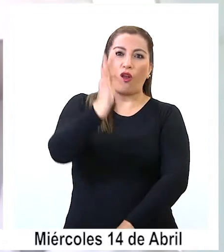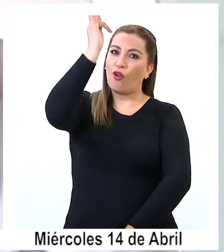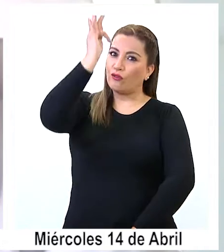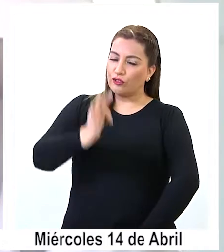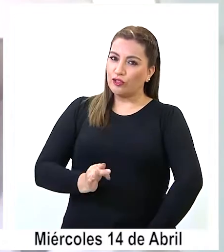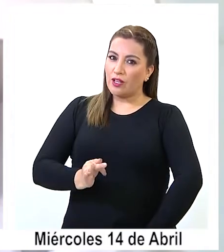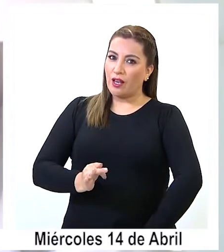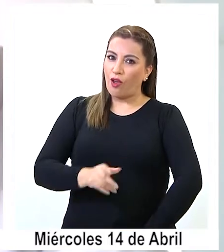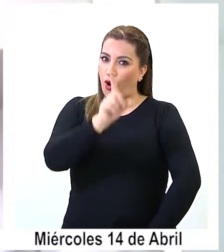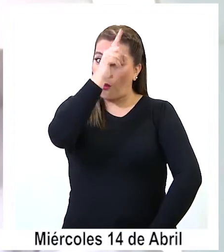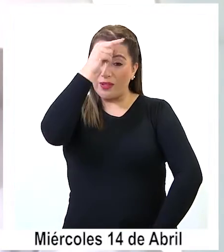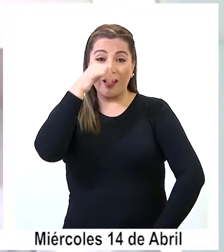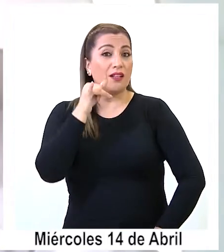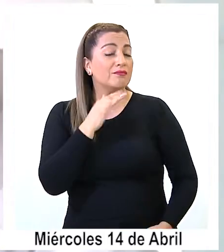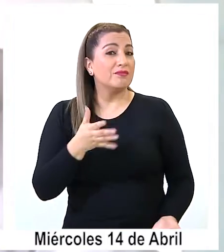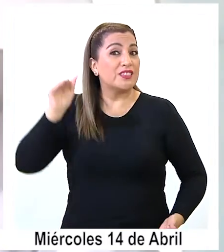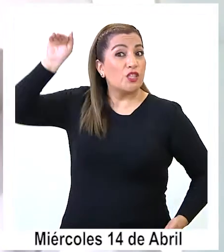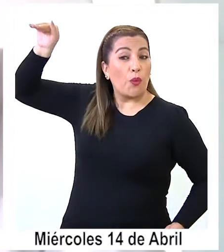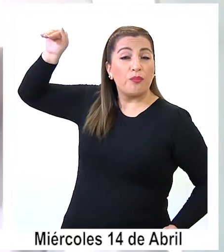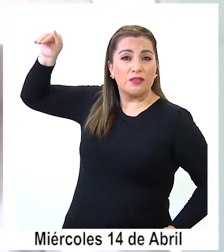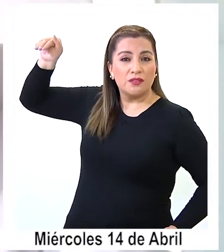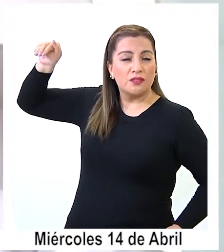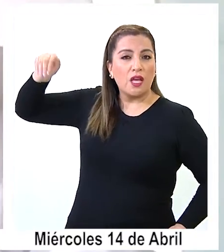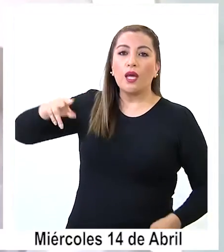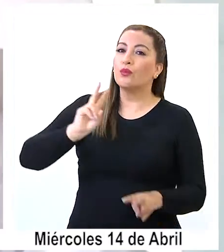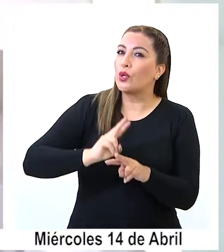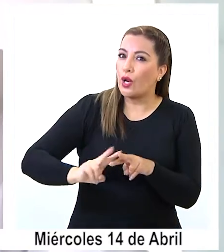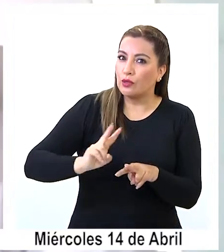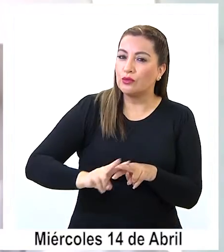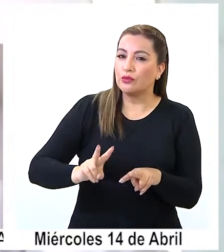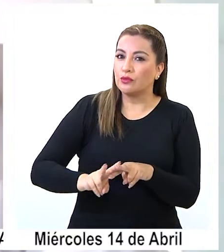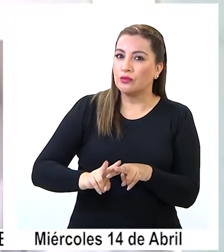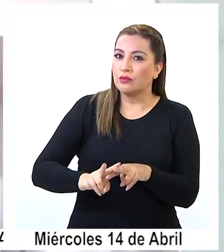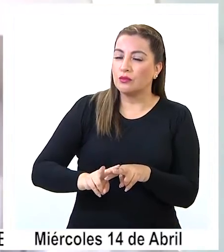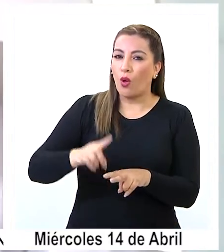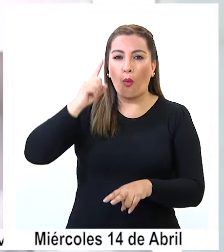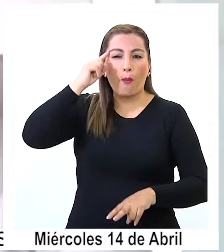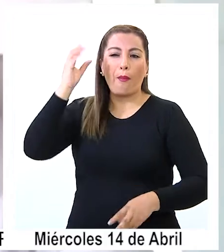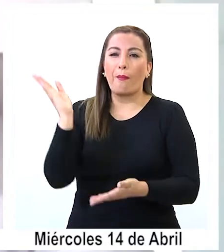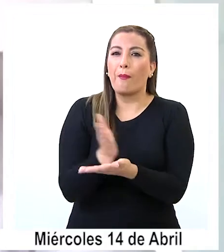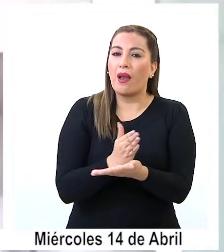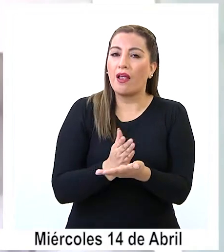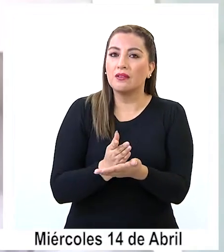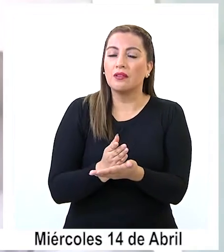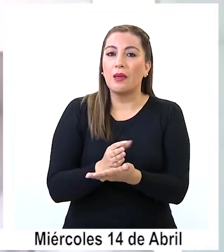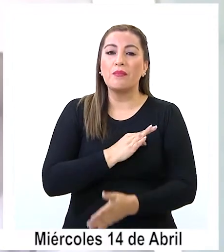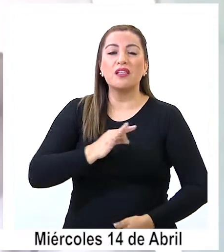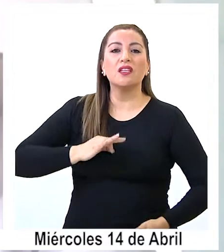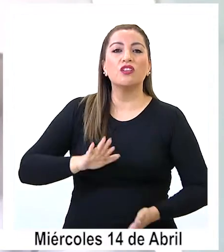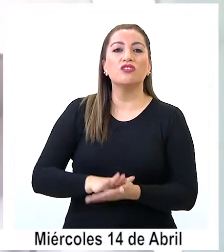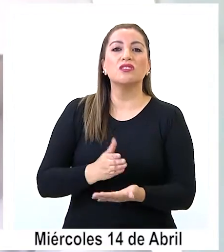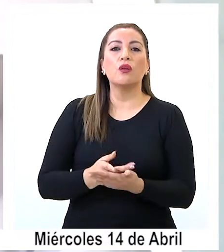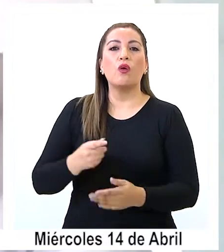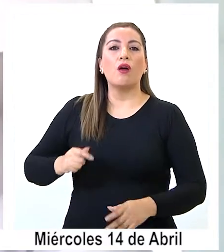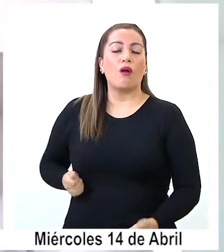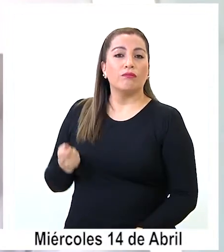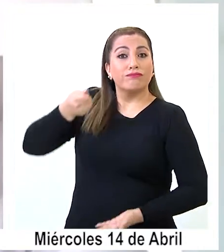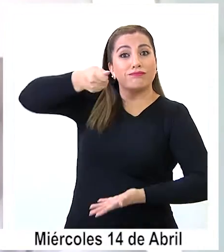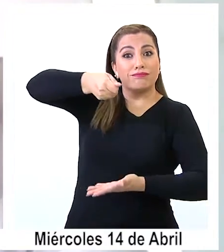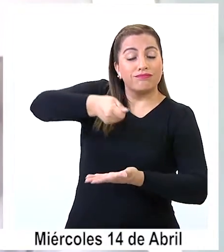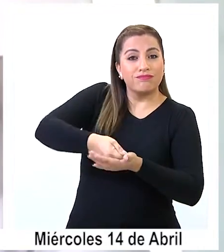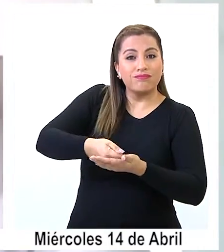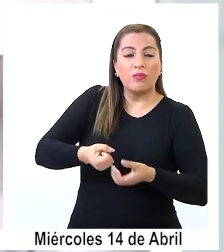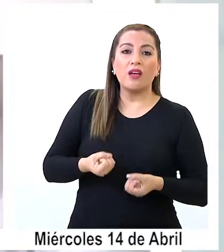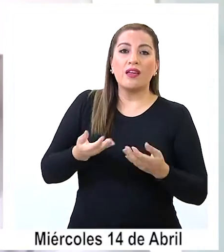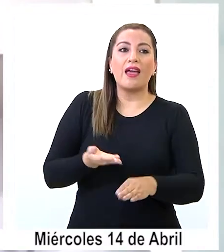corresponde al hospital de auspicio, que debería ser una de las soluciones estratégicas y donde el MINSAL debería poner sus recursos a disposición